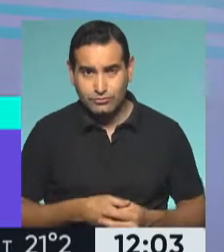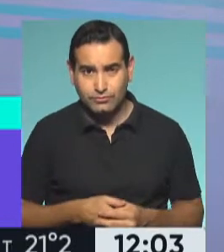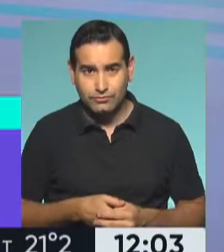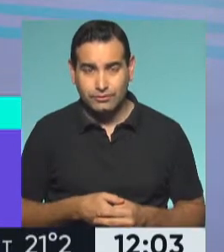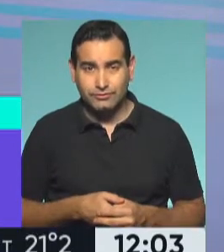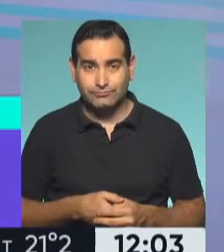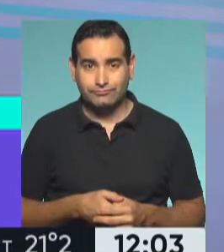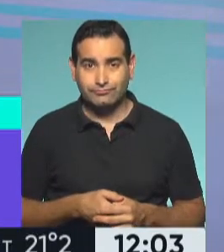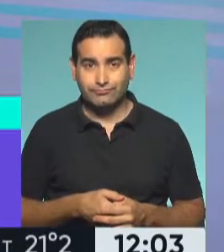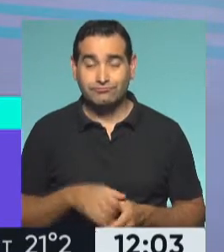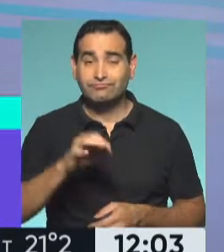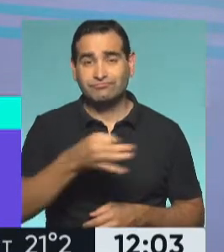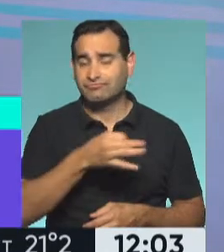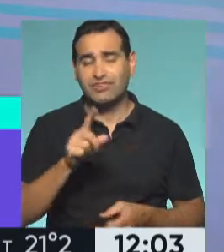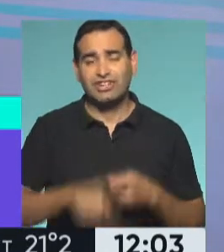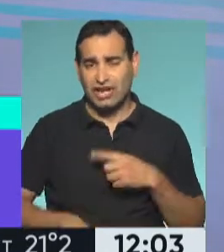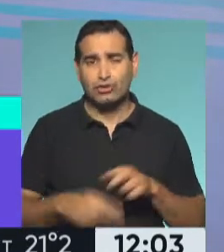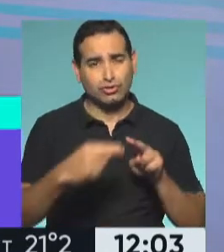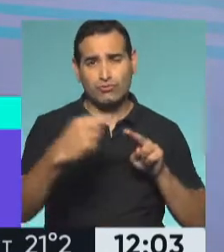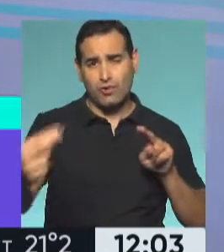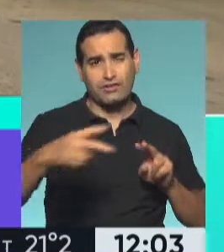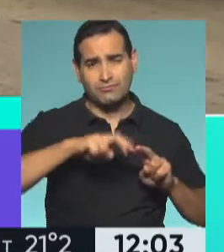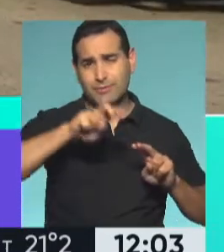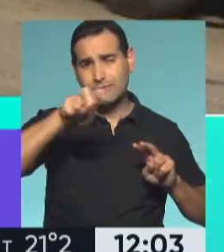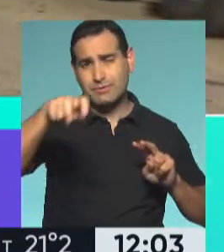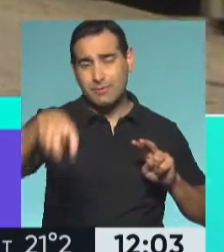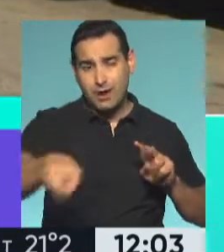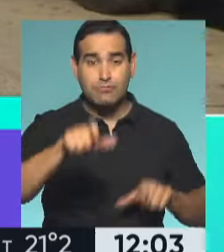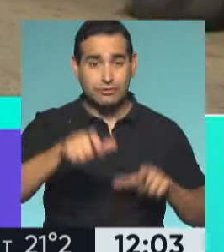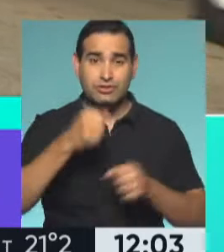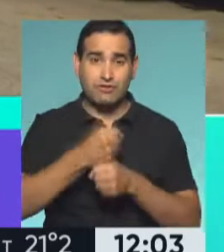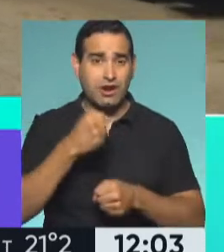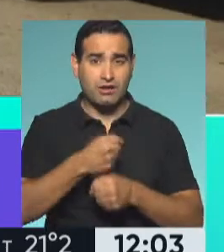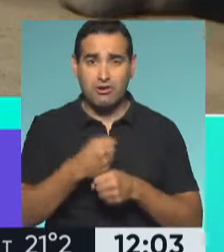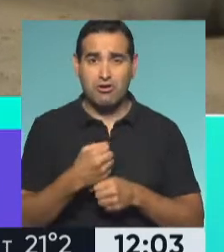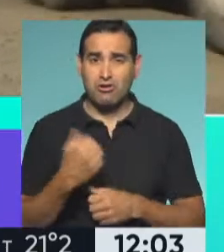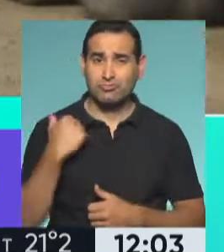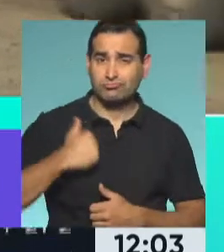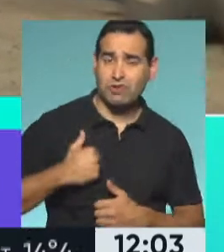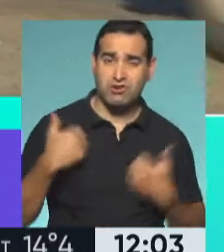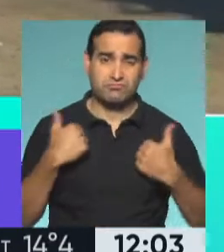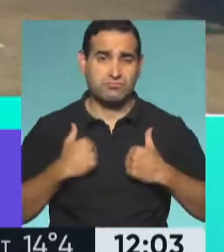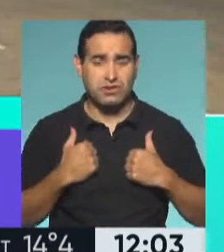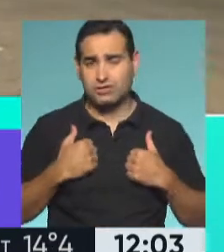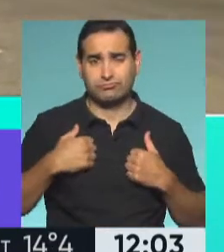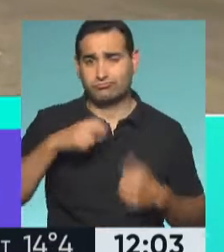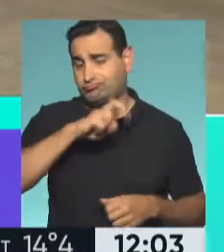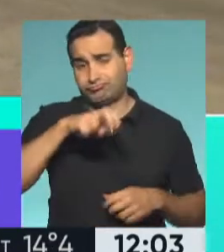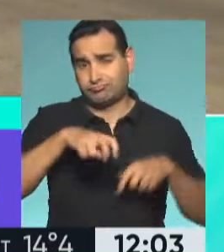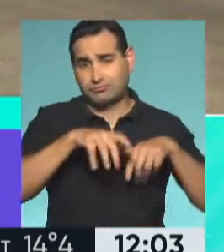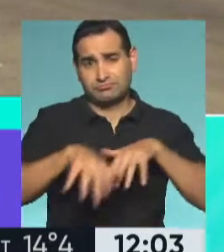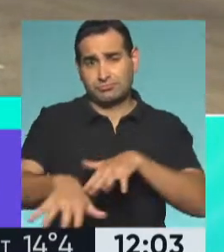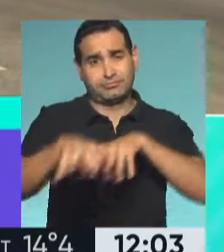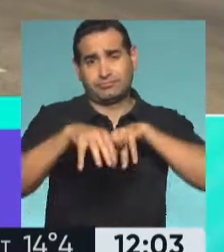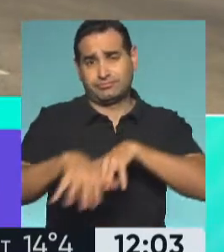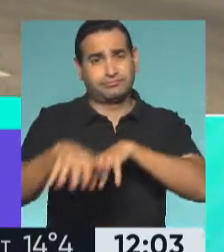Y directamente cruzar caminando. Hemos visto gran cantidad de trabajadores y trabajadoras con sus bolsitos, con sus mochilas, que bajaban, porque realmente se